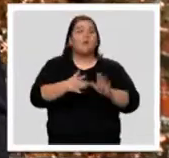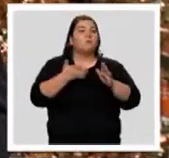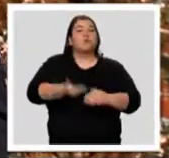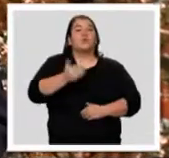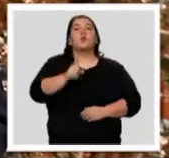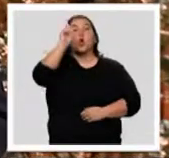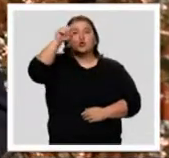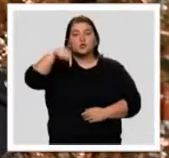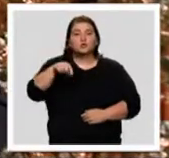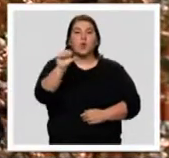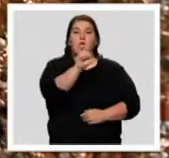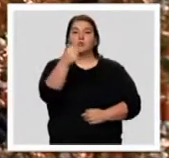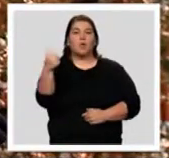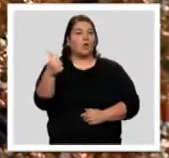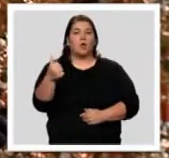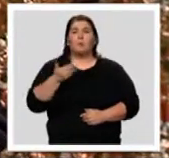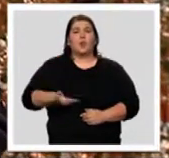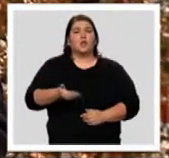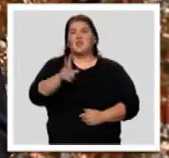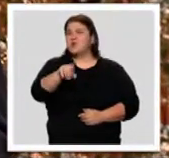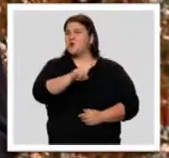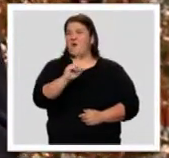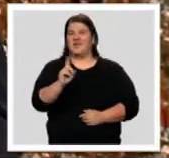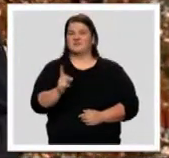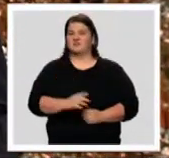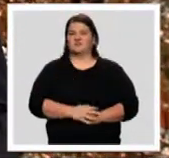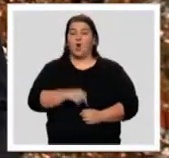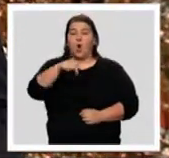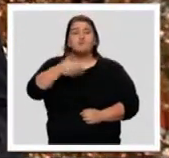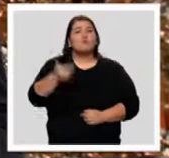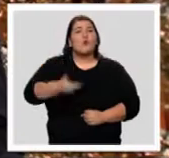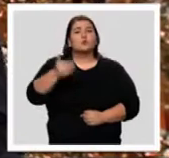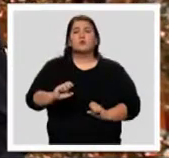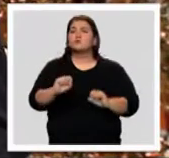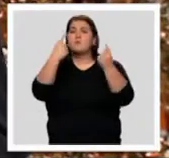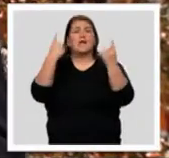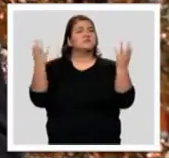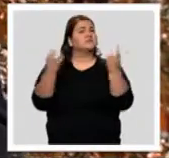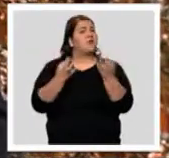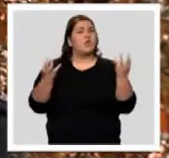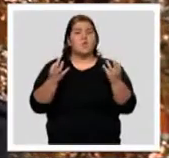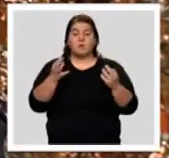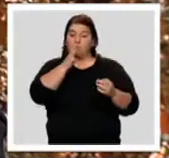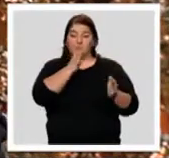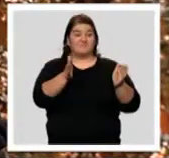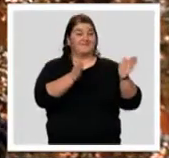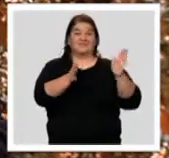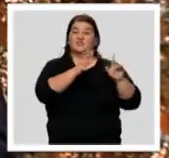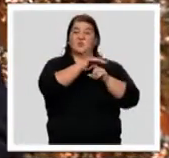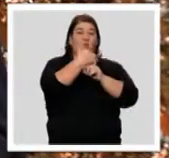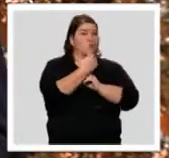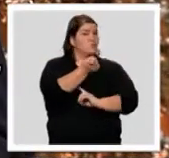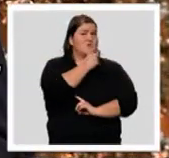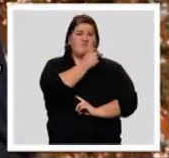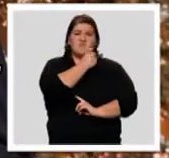norte, el sur, el este o el oeste. Hoy lo que importa en este tiempo de dificultades